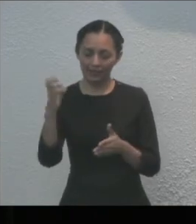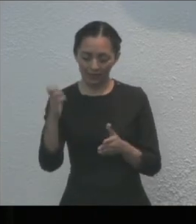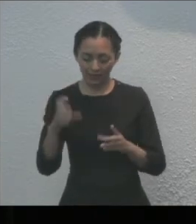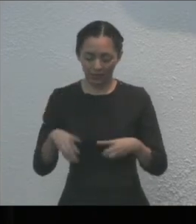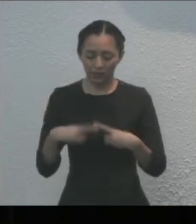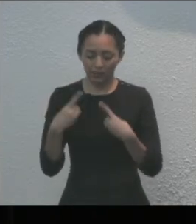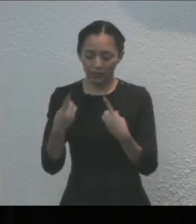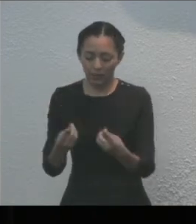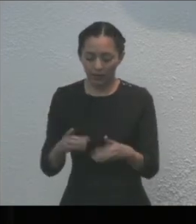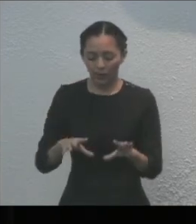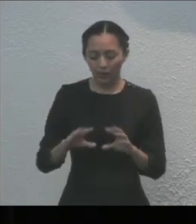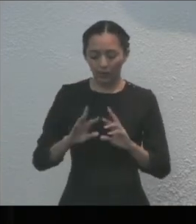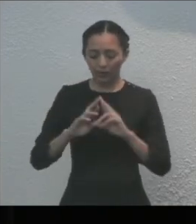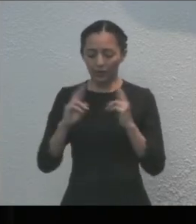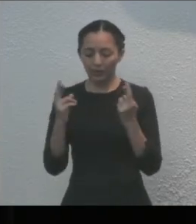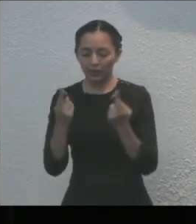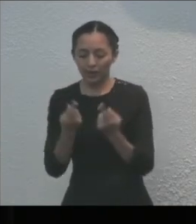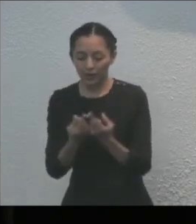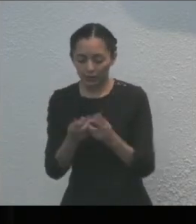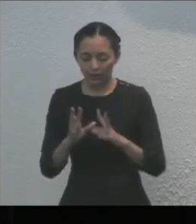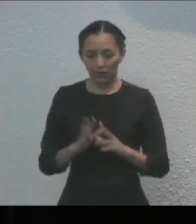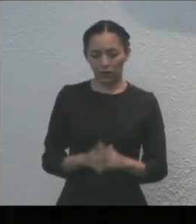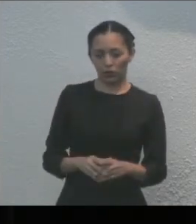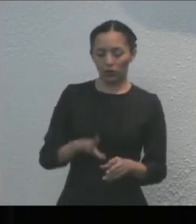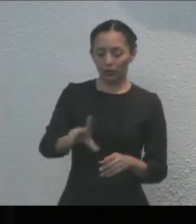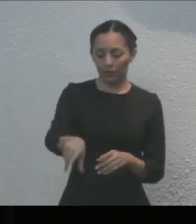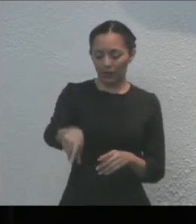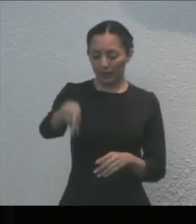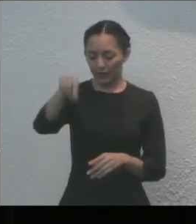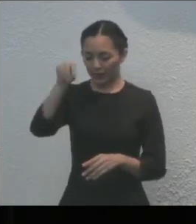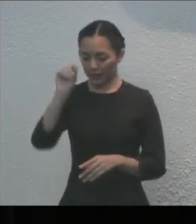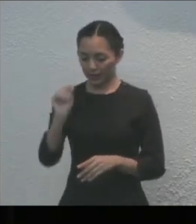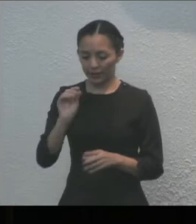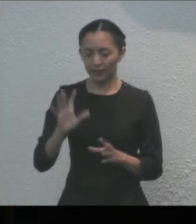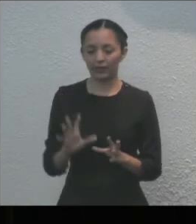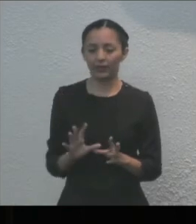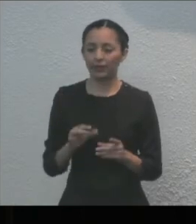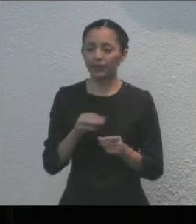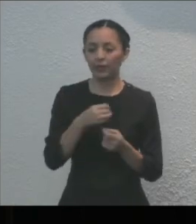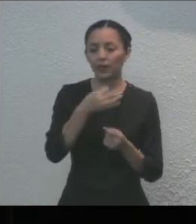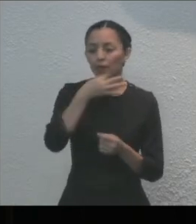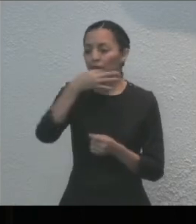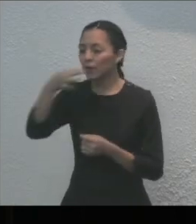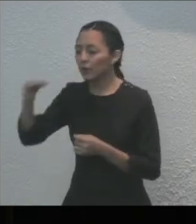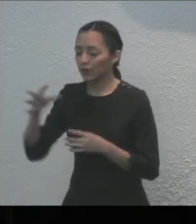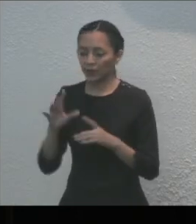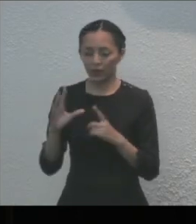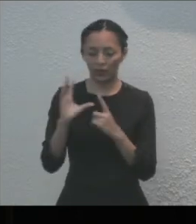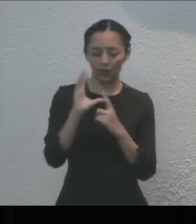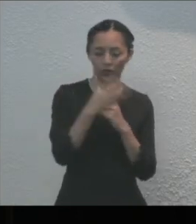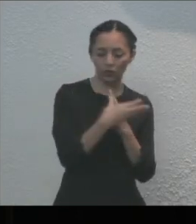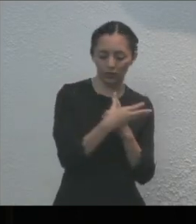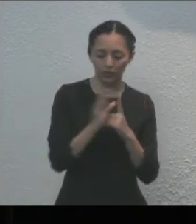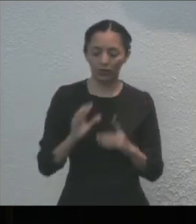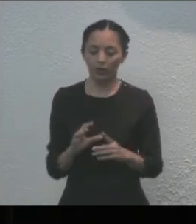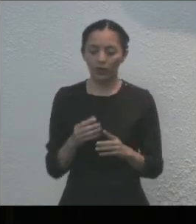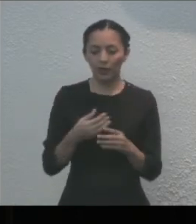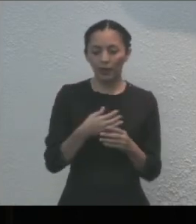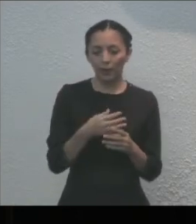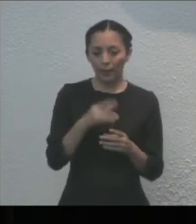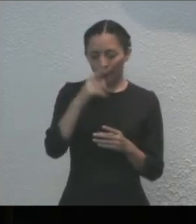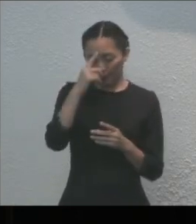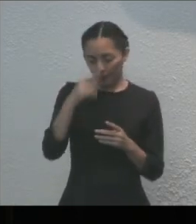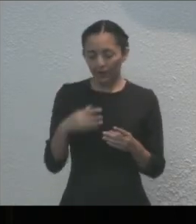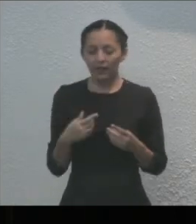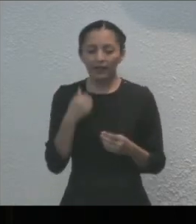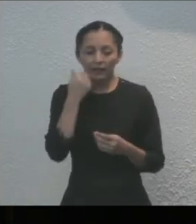medalla al mérito Distinguida Quintanarroense María Cristina Sangre Aguilar, convocará al Consejo de Evaluación haciendo del conocimiento a